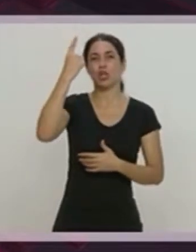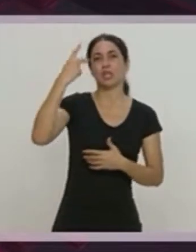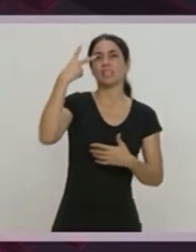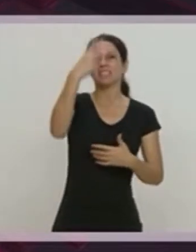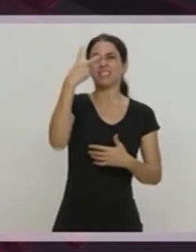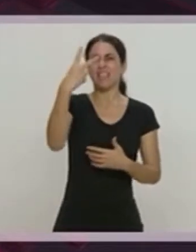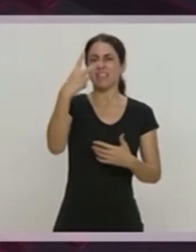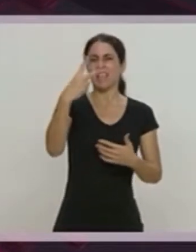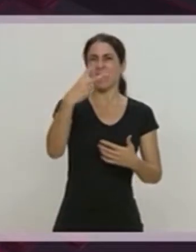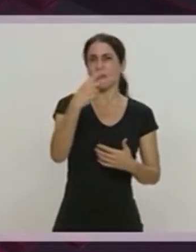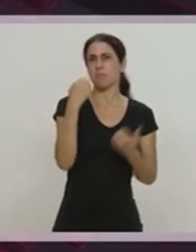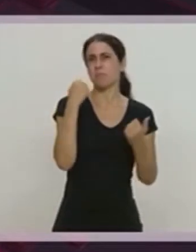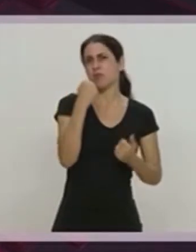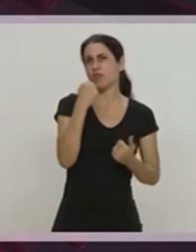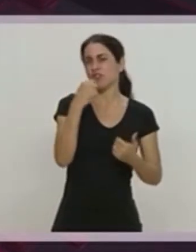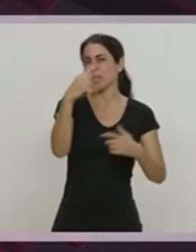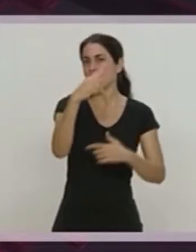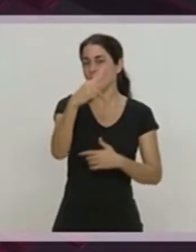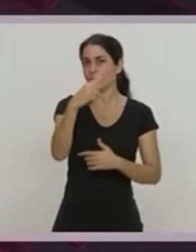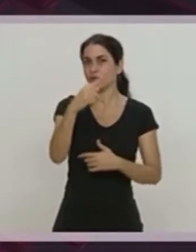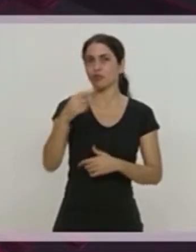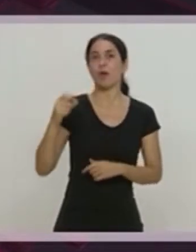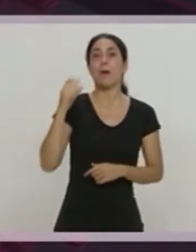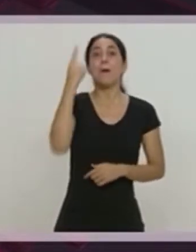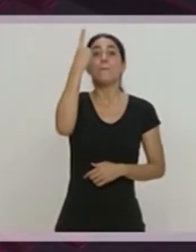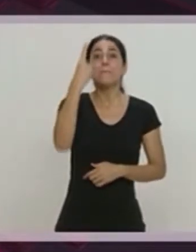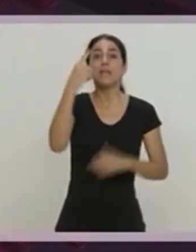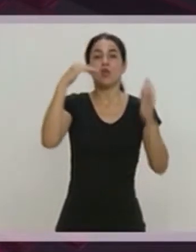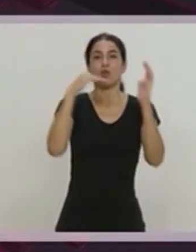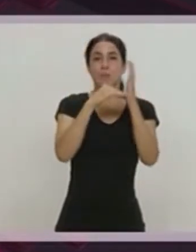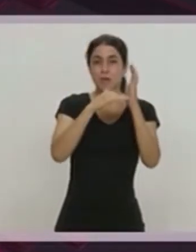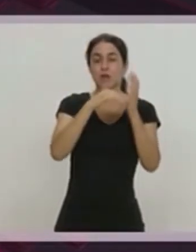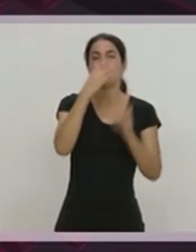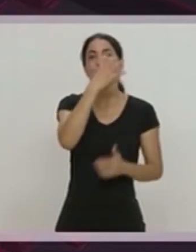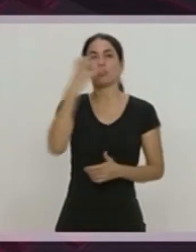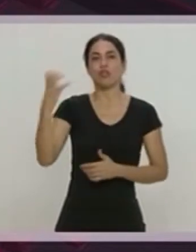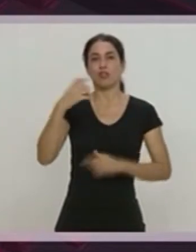temperaturas superiores a los 1.400 grados centígrados.